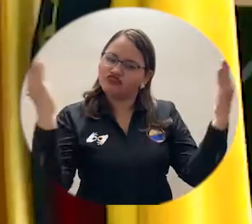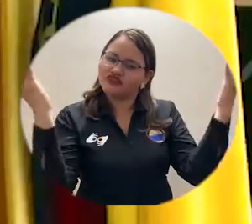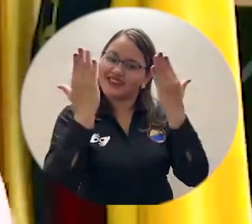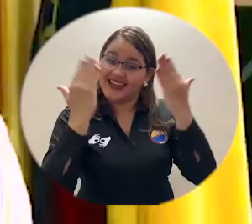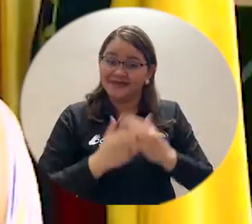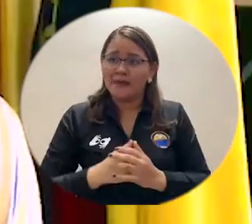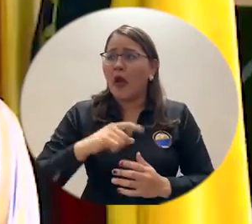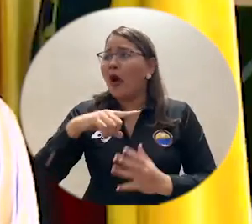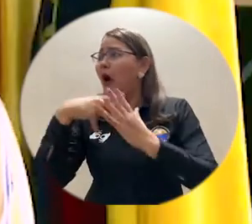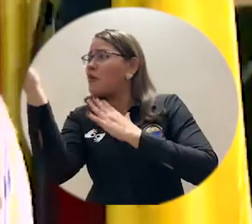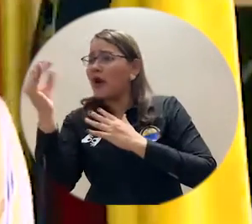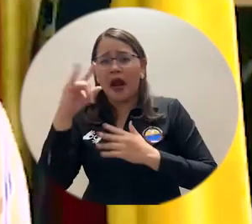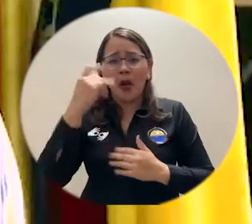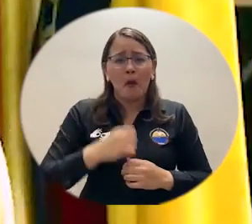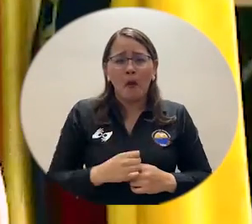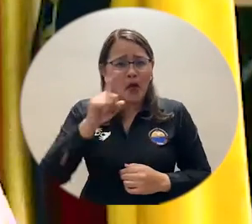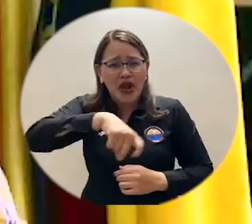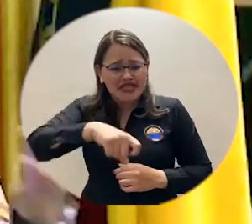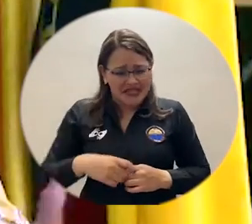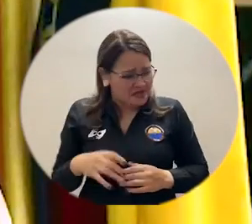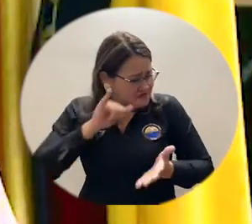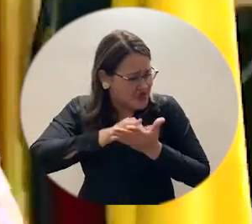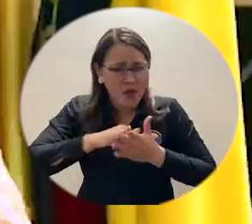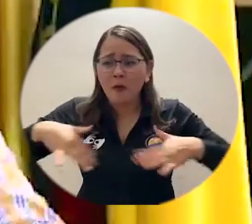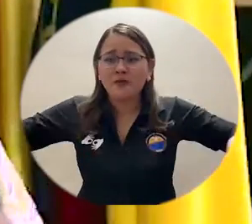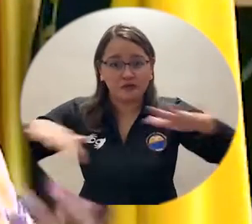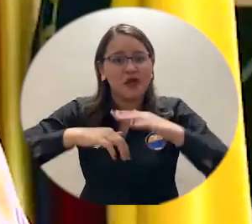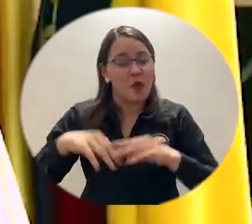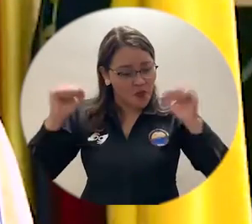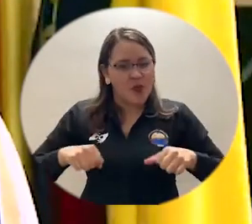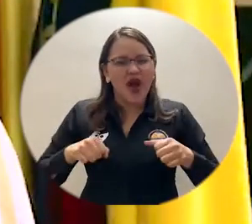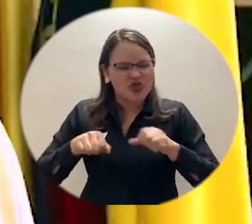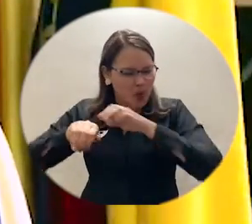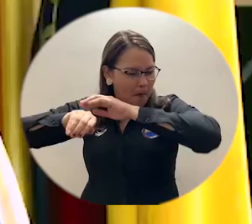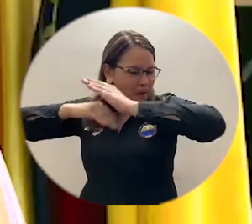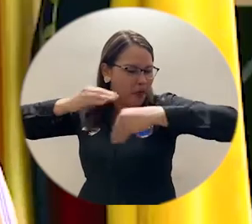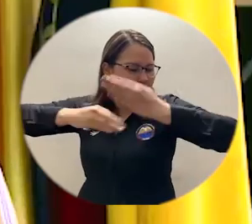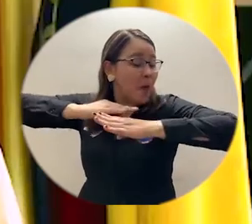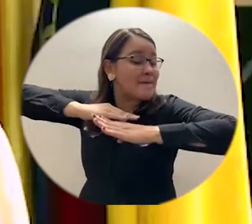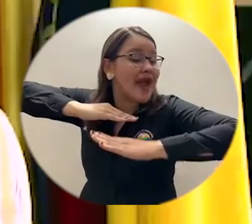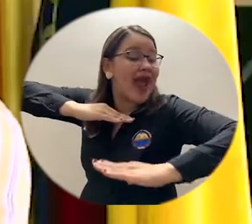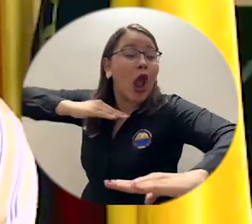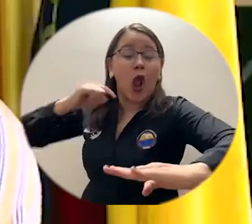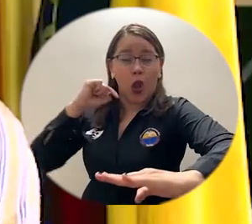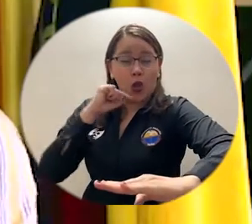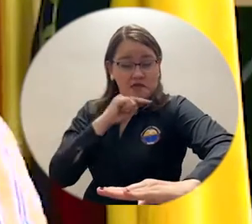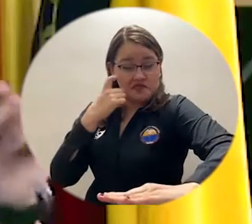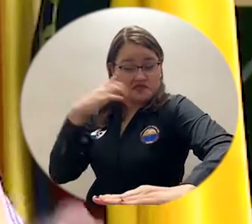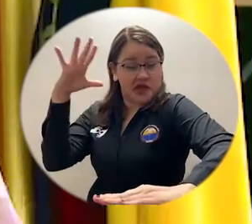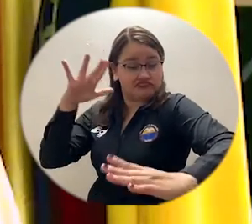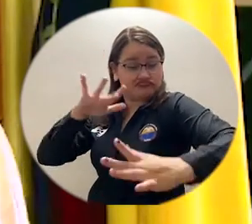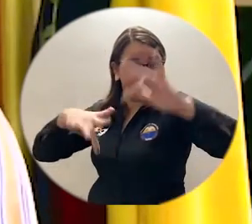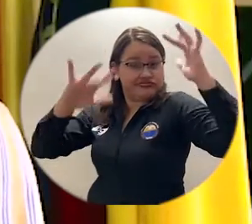tener Laura aquí, alfombra roja permanente para tener todos esos estrenos que merecen y ameritan el ser capaces de con tan poquito